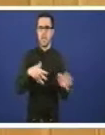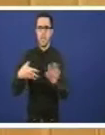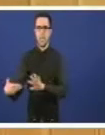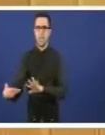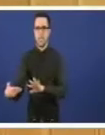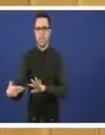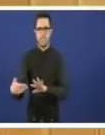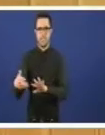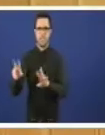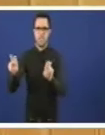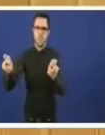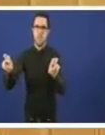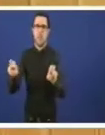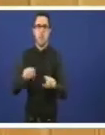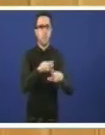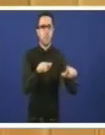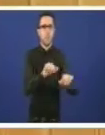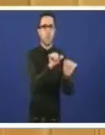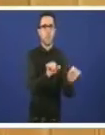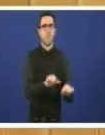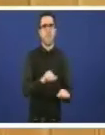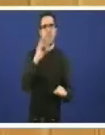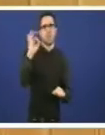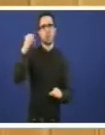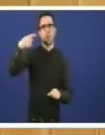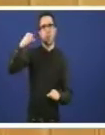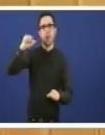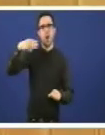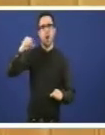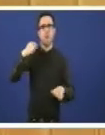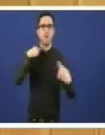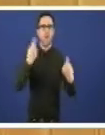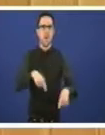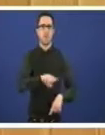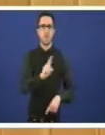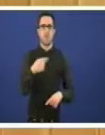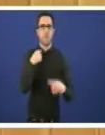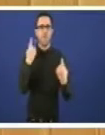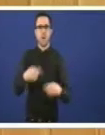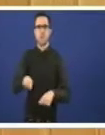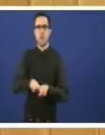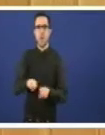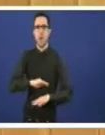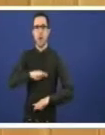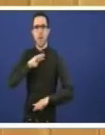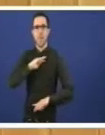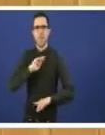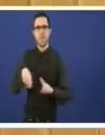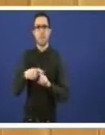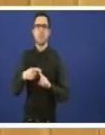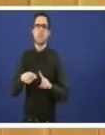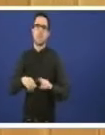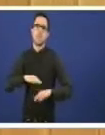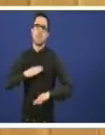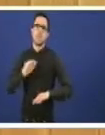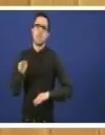o modelo Sogama non fracasa fracasa a súa capacidade ou si queremos a súa sobrecapacidade a que